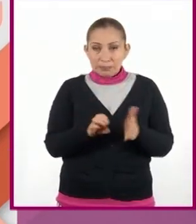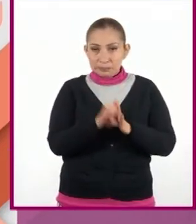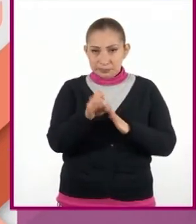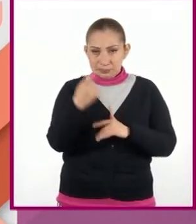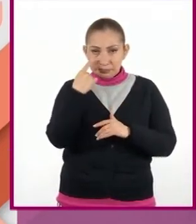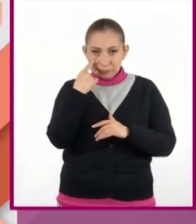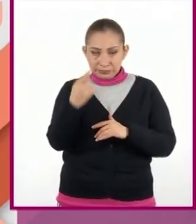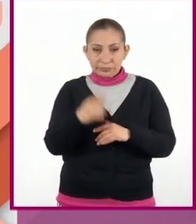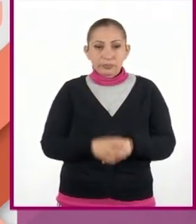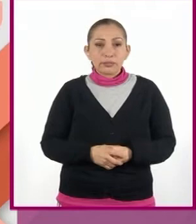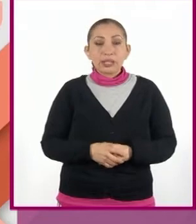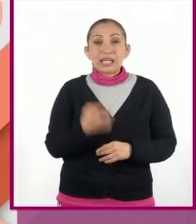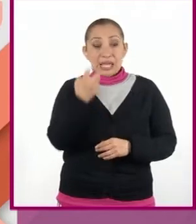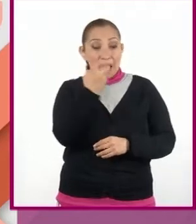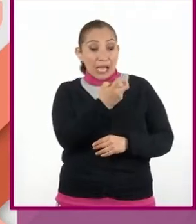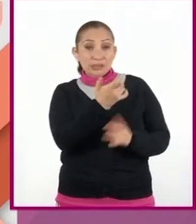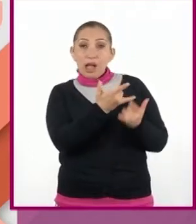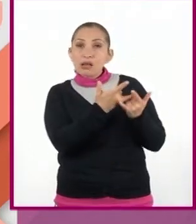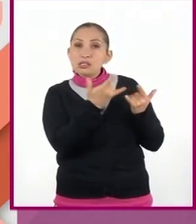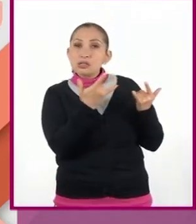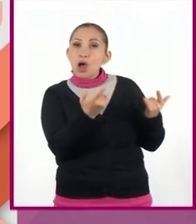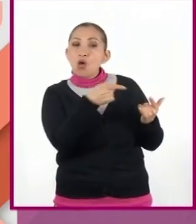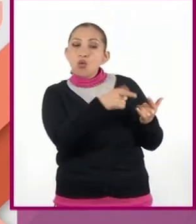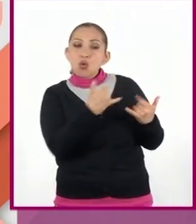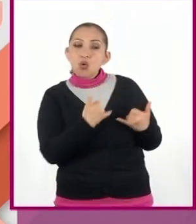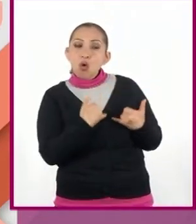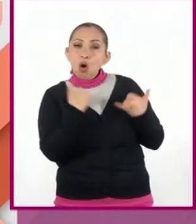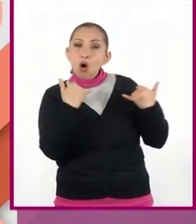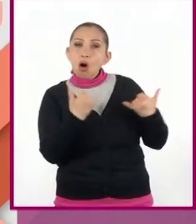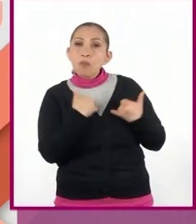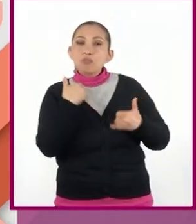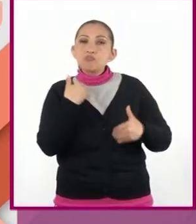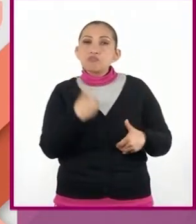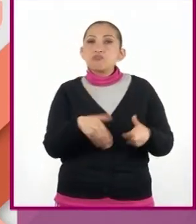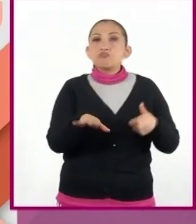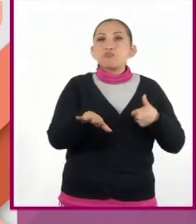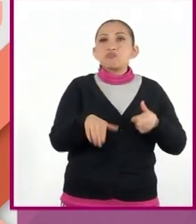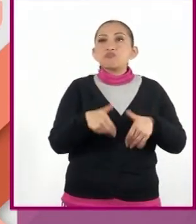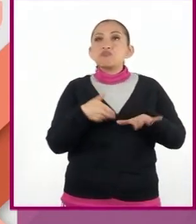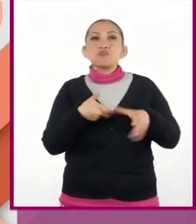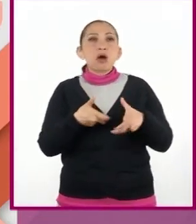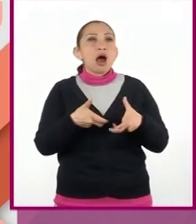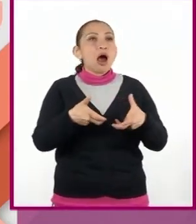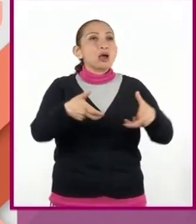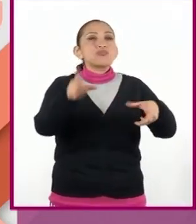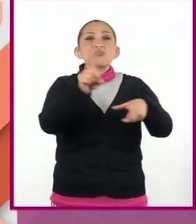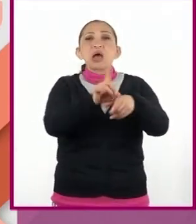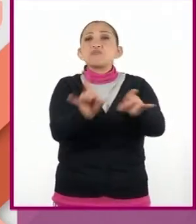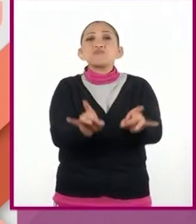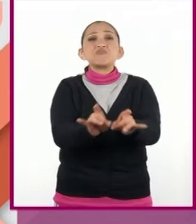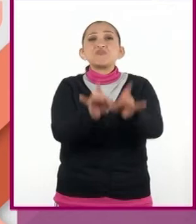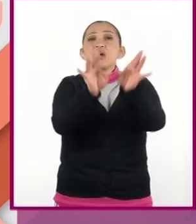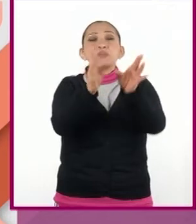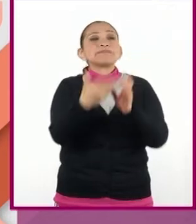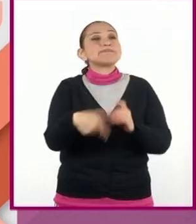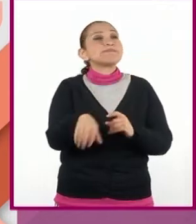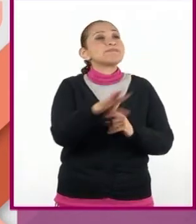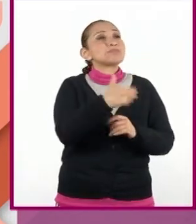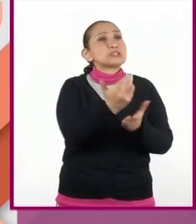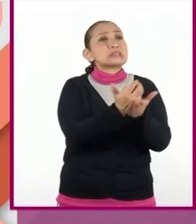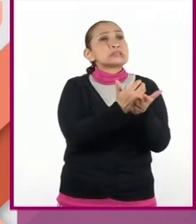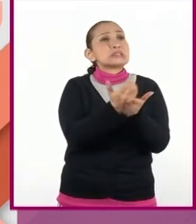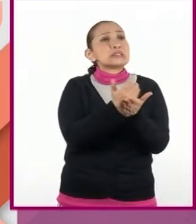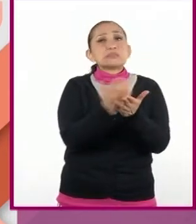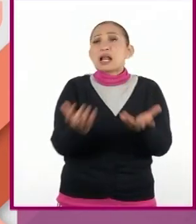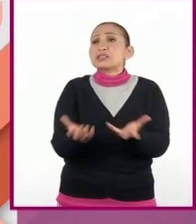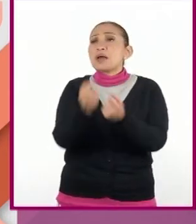ejemplo, esta es la historia de un joven que caminaba por la calle, un día cualquiera, buscando una cura para